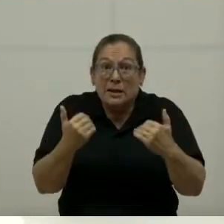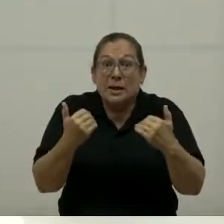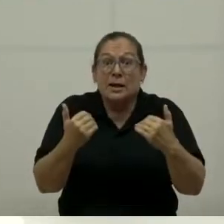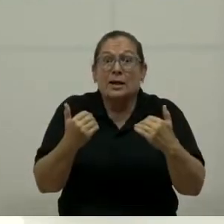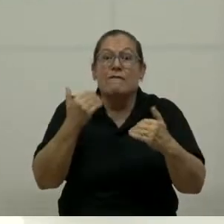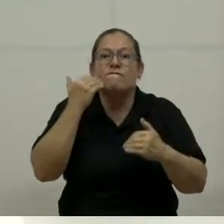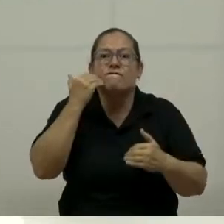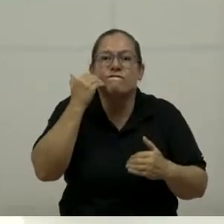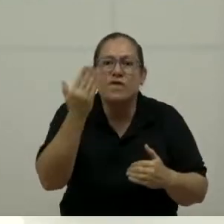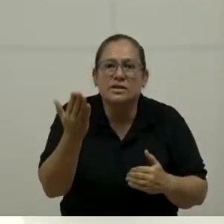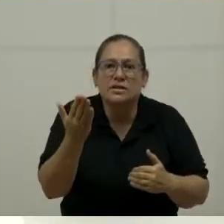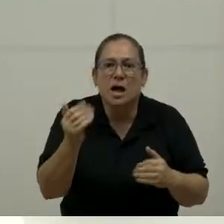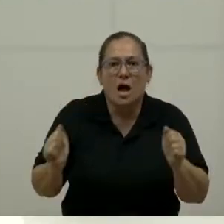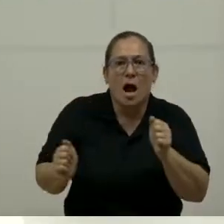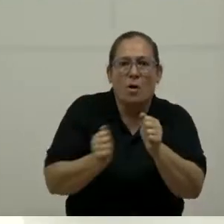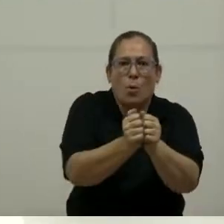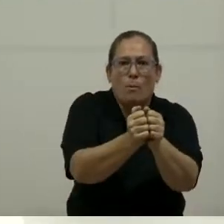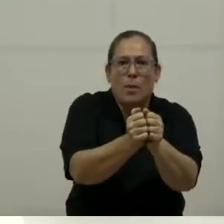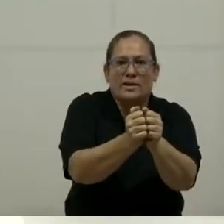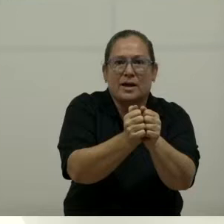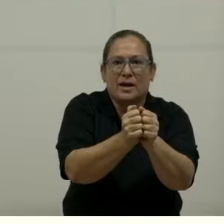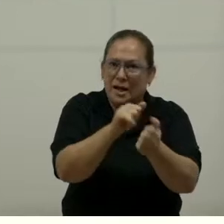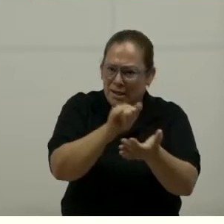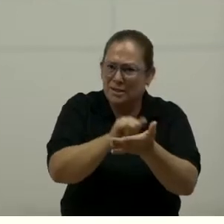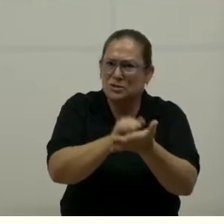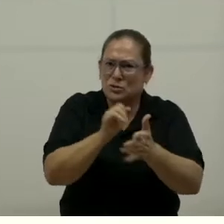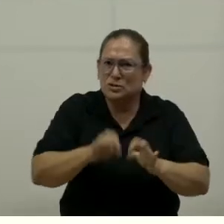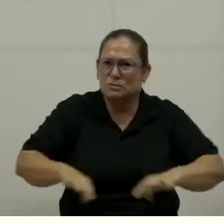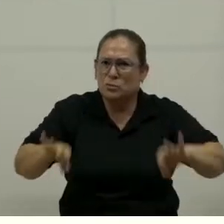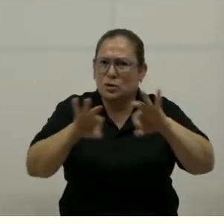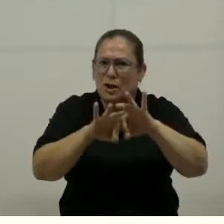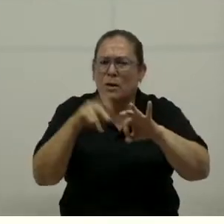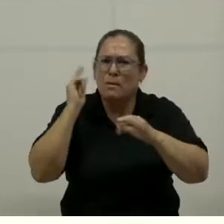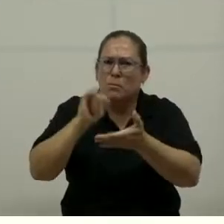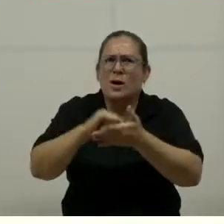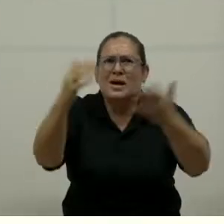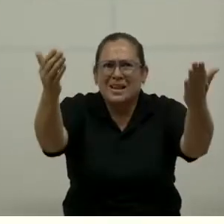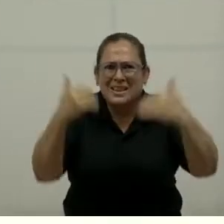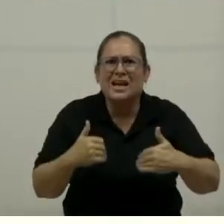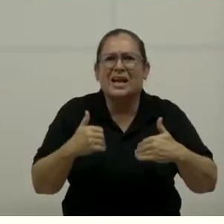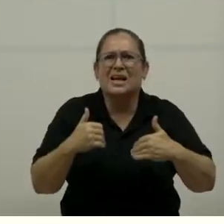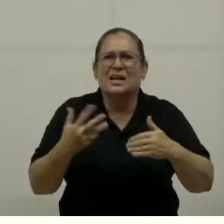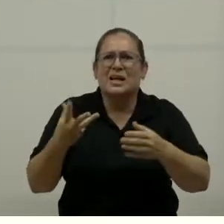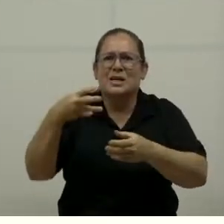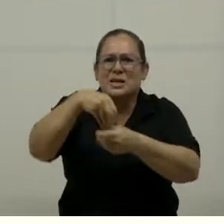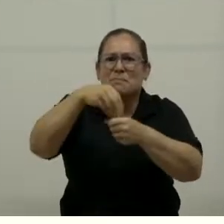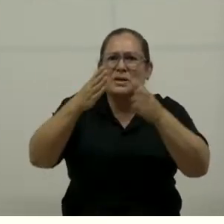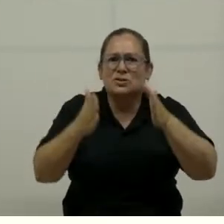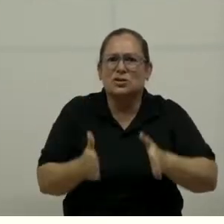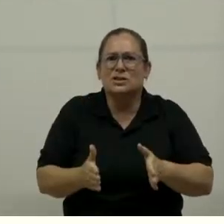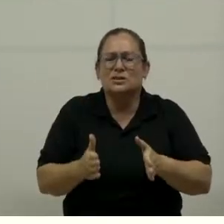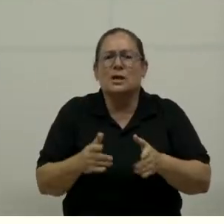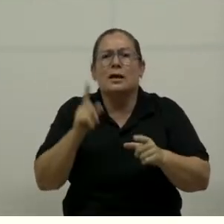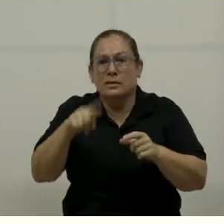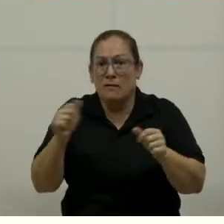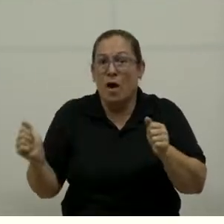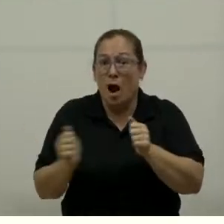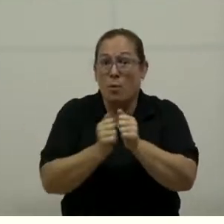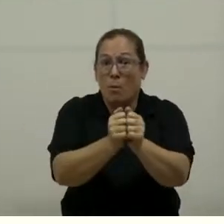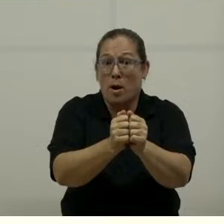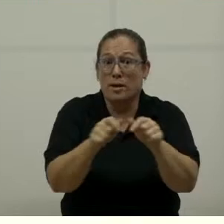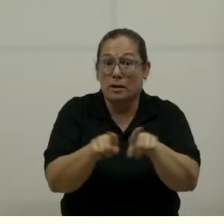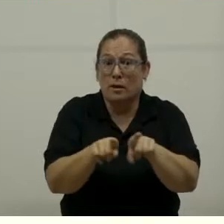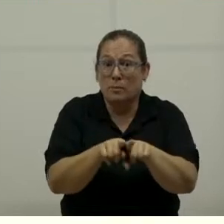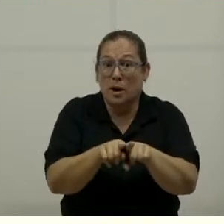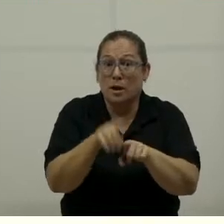facilitar y acompañar. Eso es muy importante porque a veces traemos los inversionistas, pero los dejamos solos. Bueno, hay que acompañarlos. ¿Verdad? Costa Rica